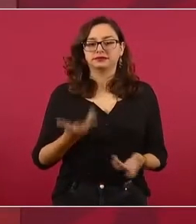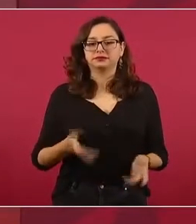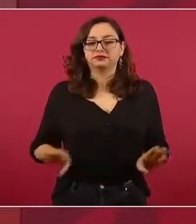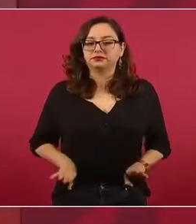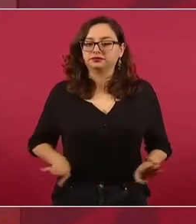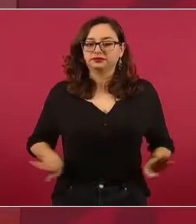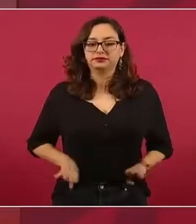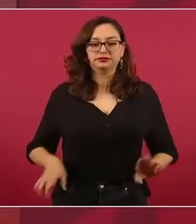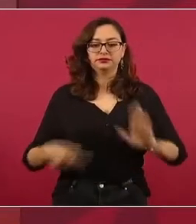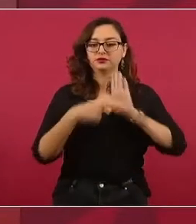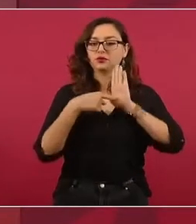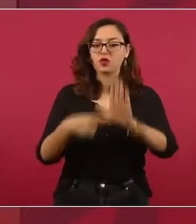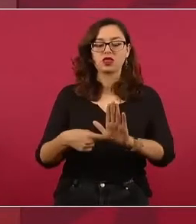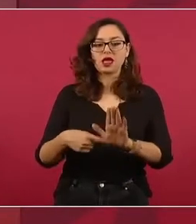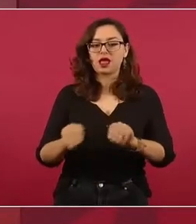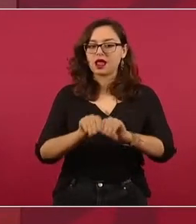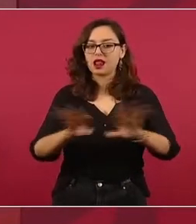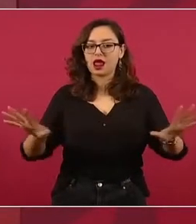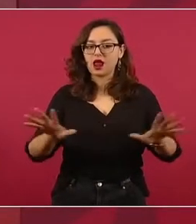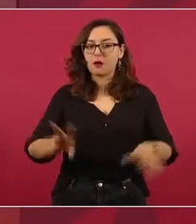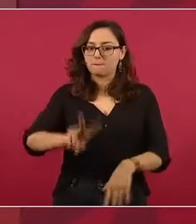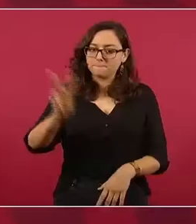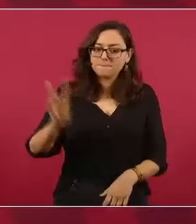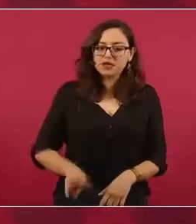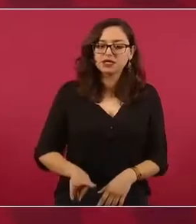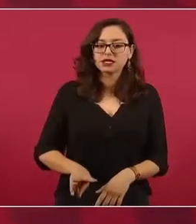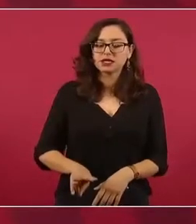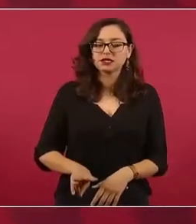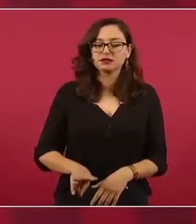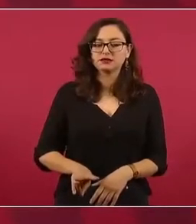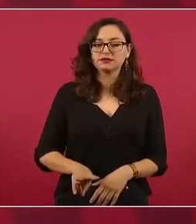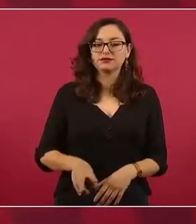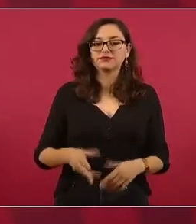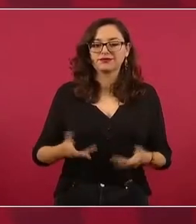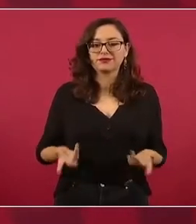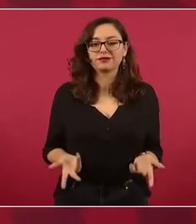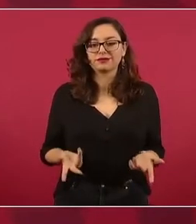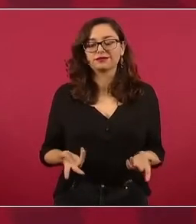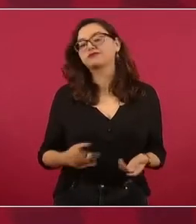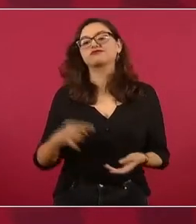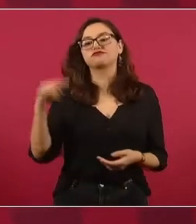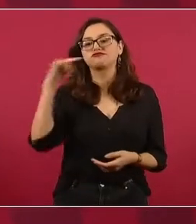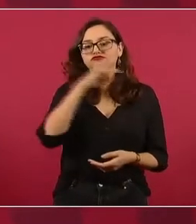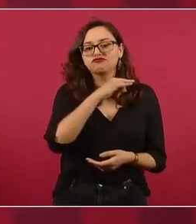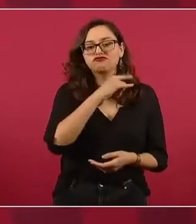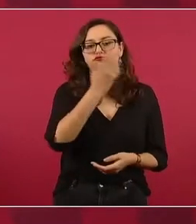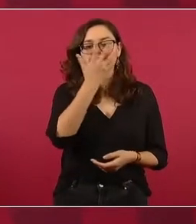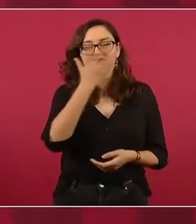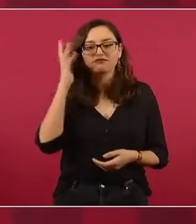son, o sea, pierde terreno la hipocresía.